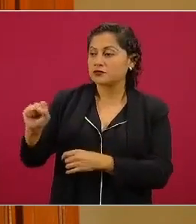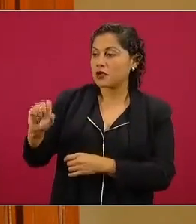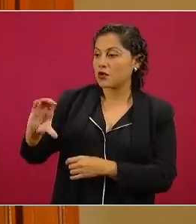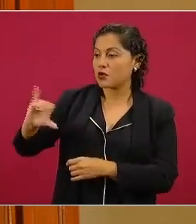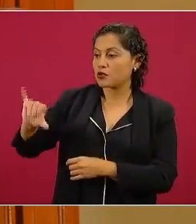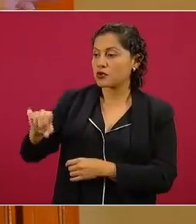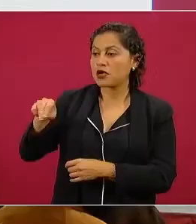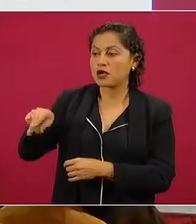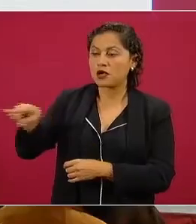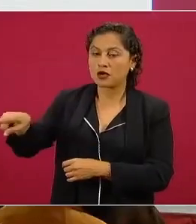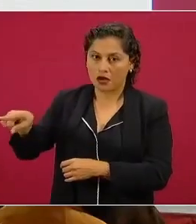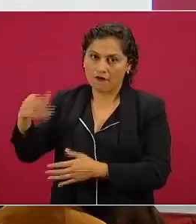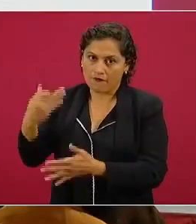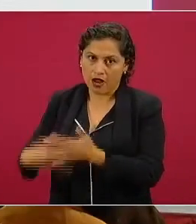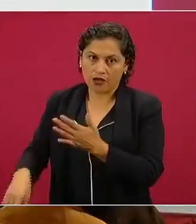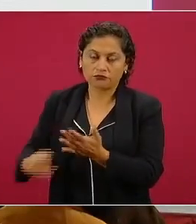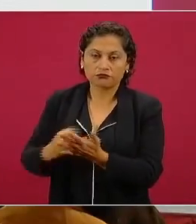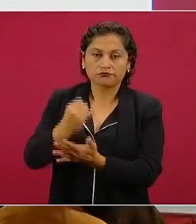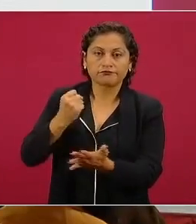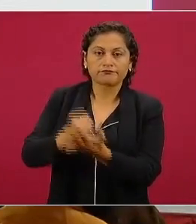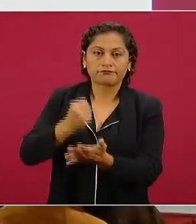ya nosotros cumplimos